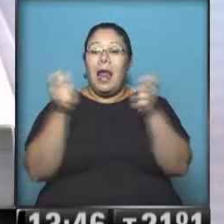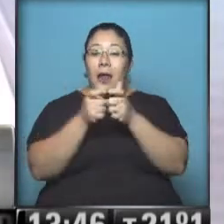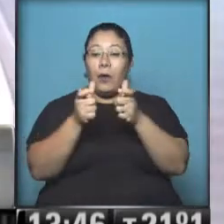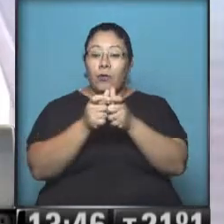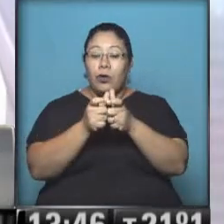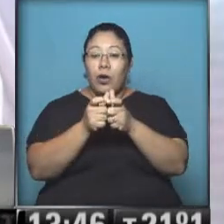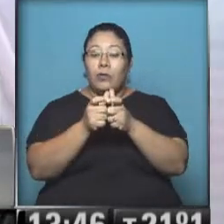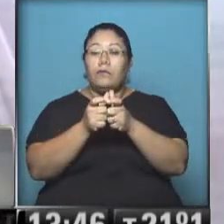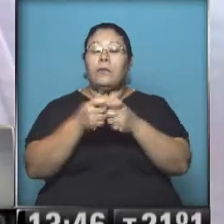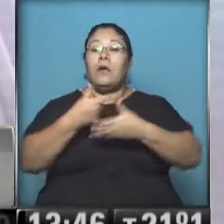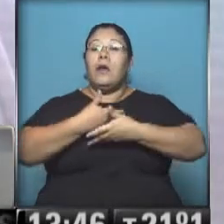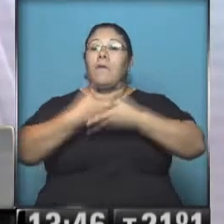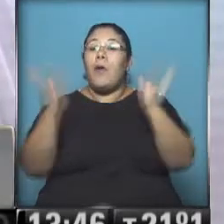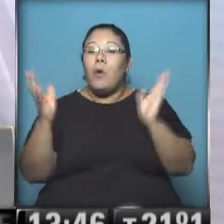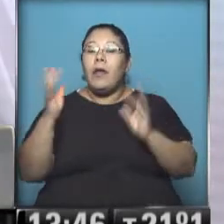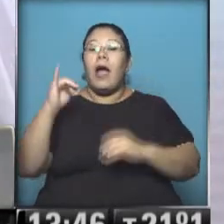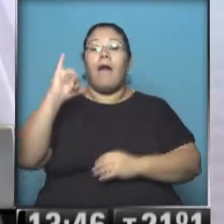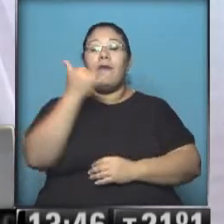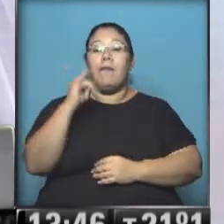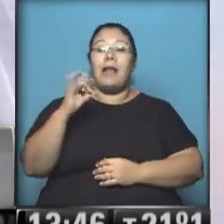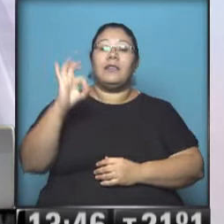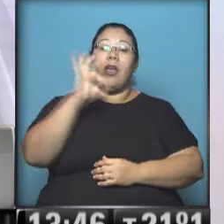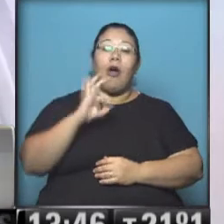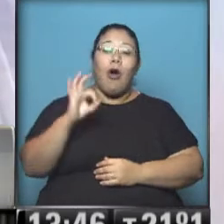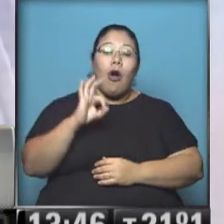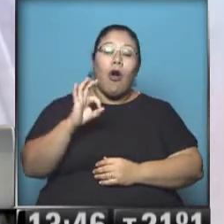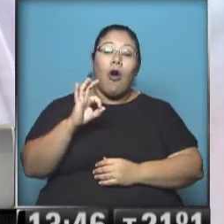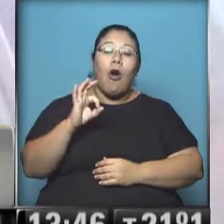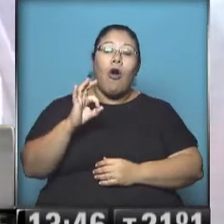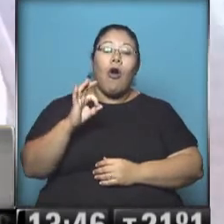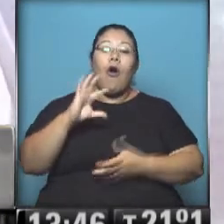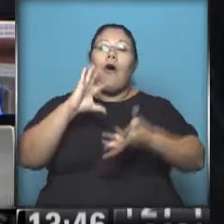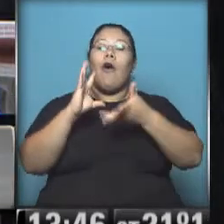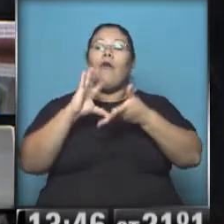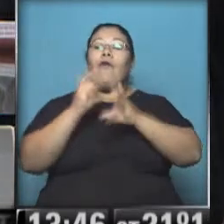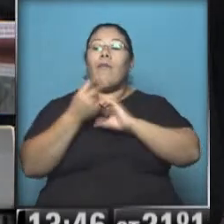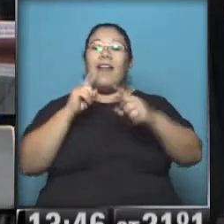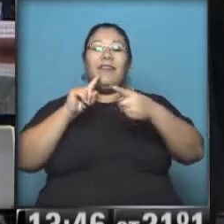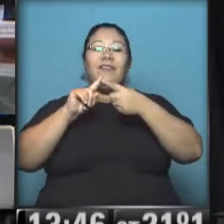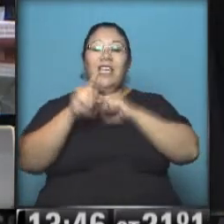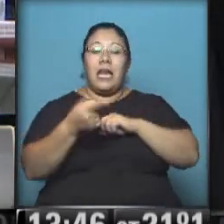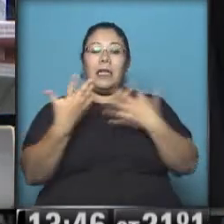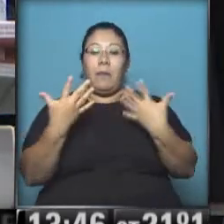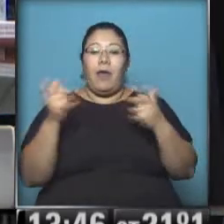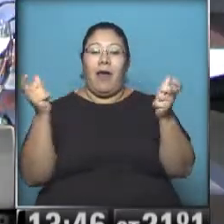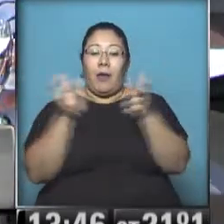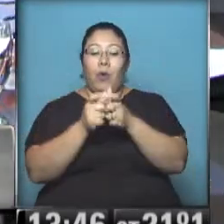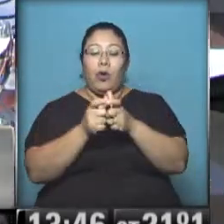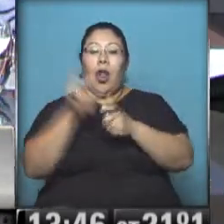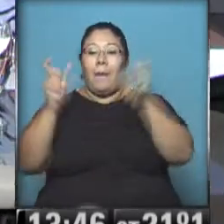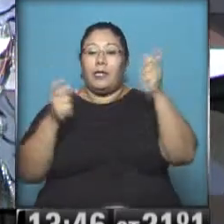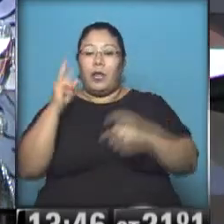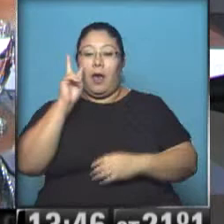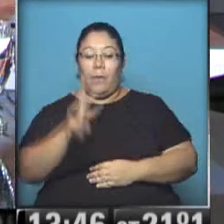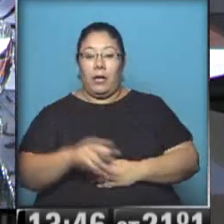hacerse público, filmarse o de alguna forma pueda tenerse conocimiento directo de lo que se dice ahí. Claro, que no sean solo interpretaciones de diputados, sino